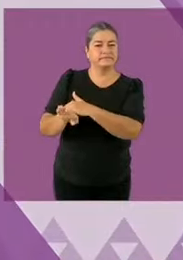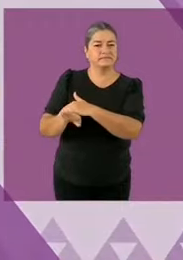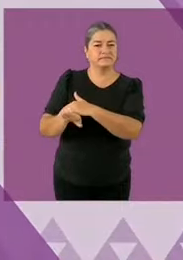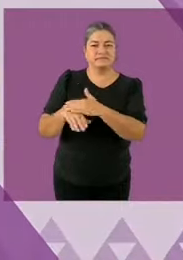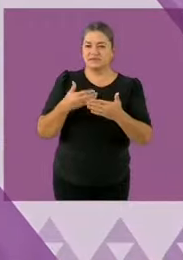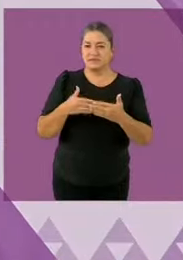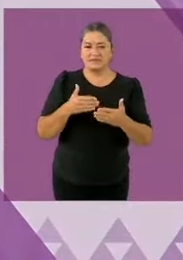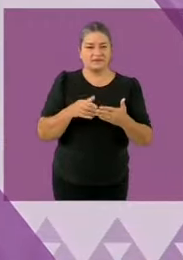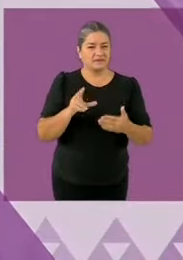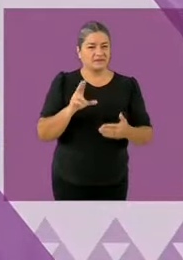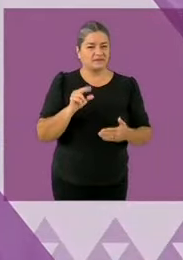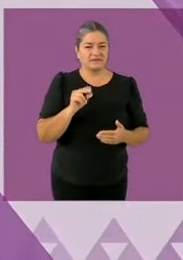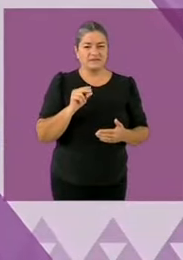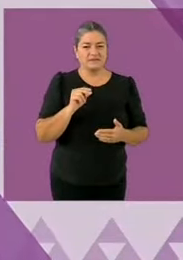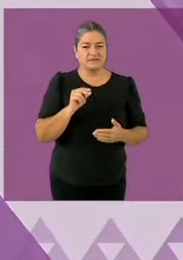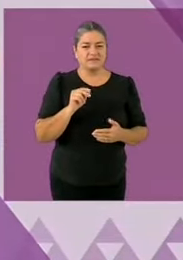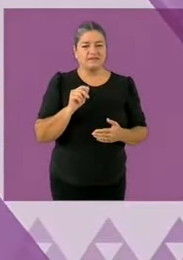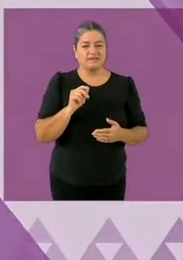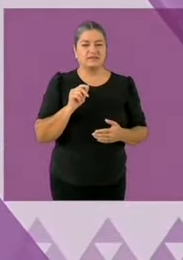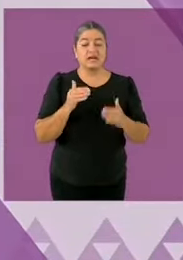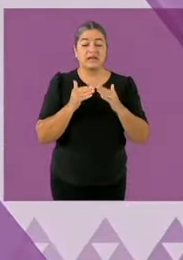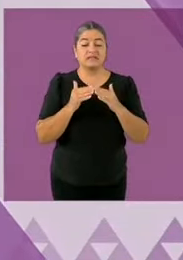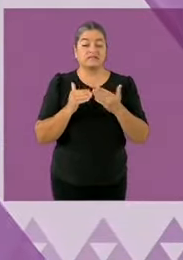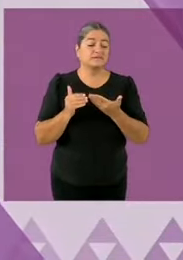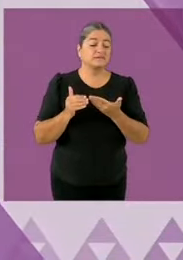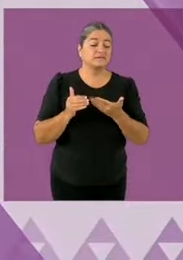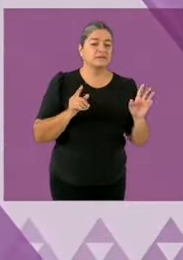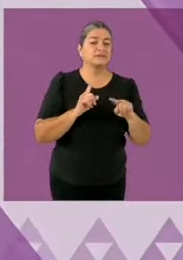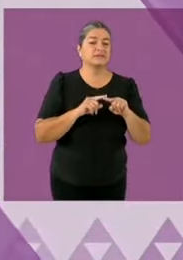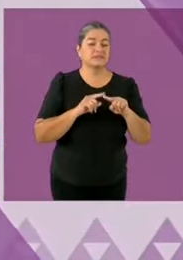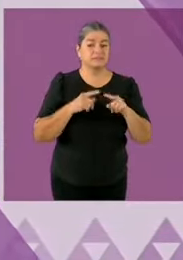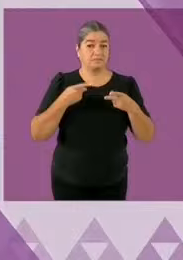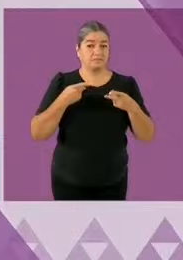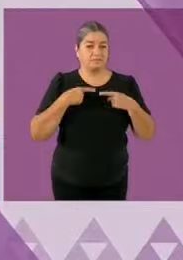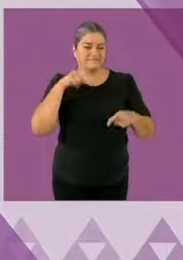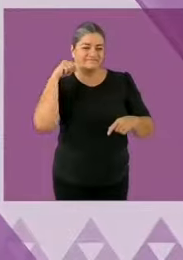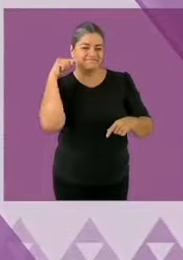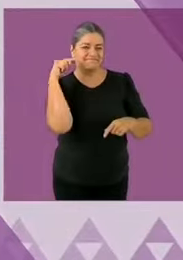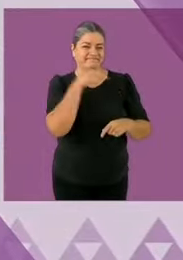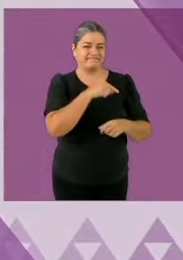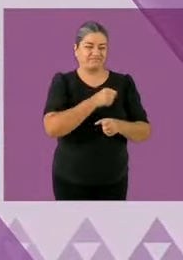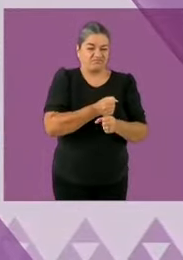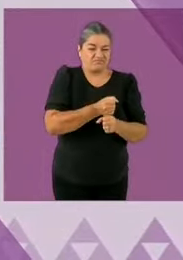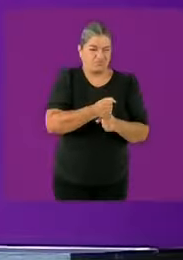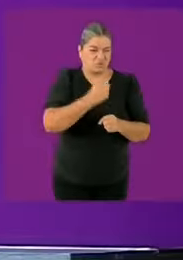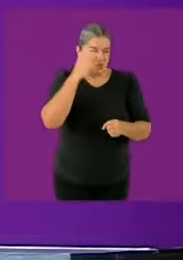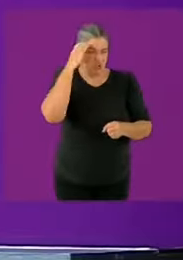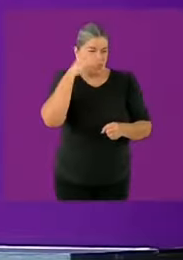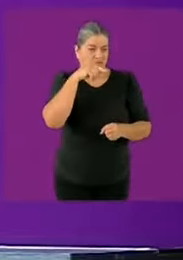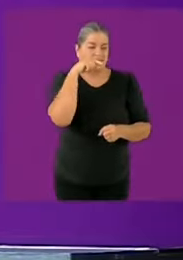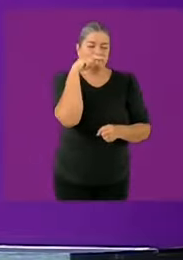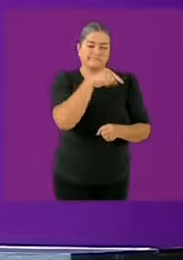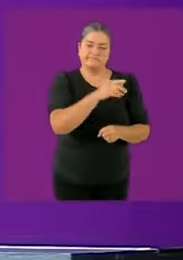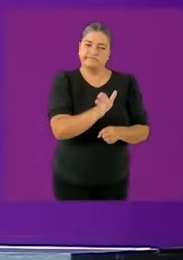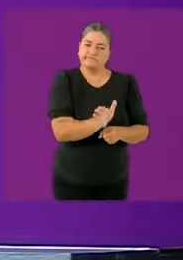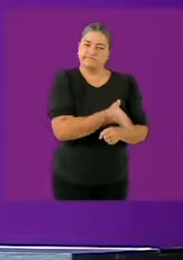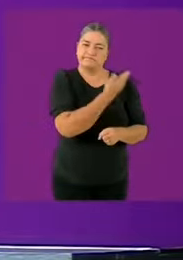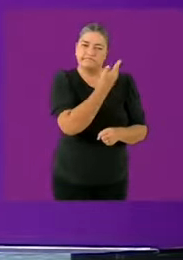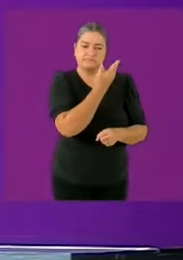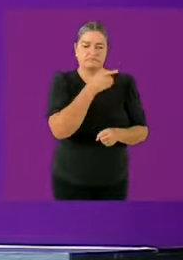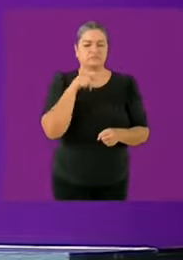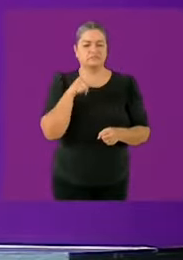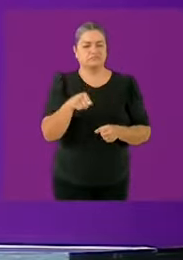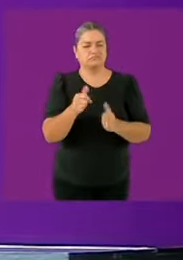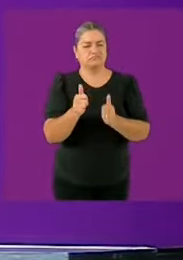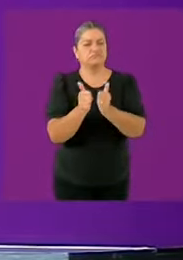agresor y esa ley la hicimos en la ciudad de México y la vamos a hacer a nivel nacional gracias y paso con un último tema para